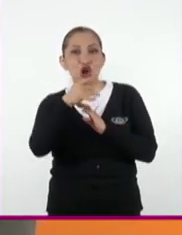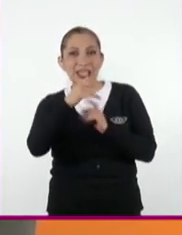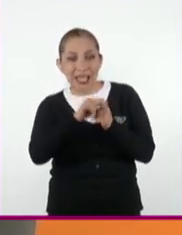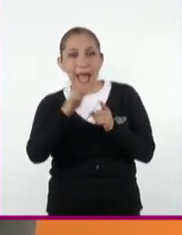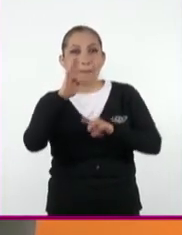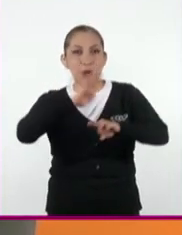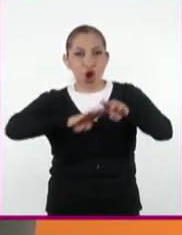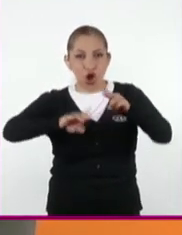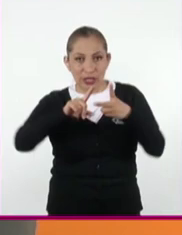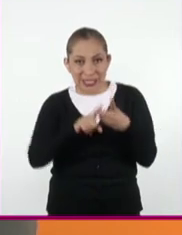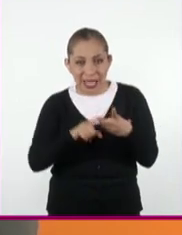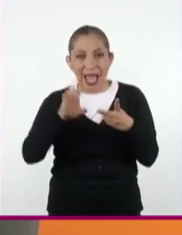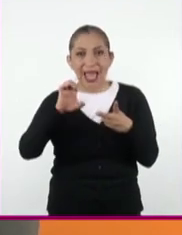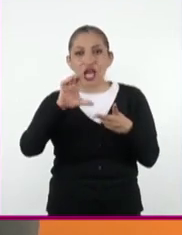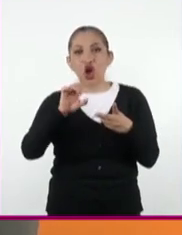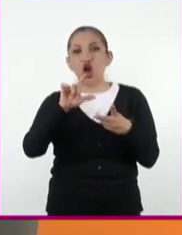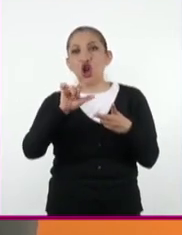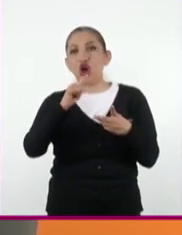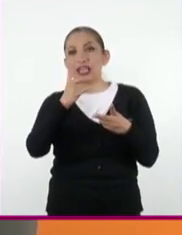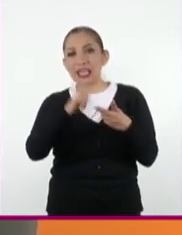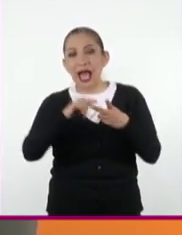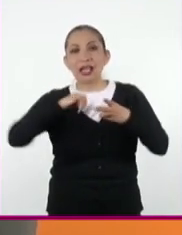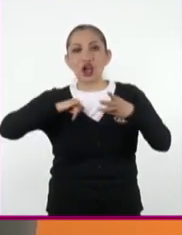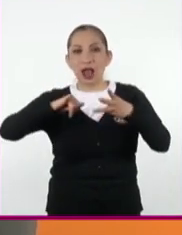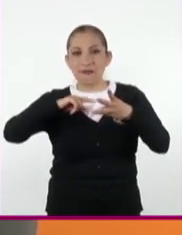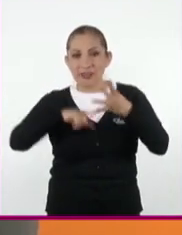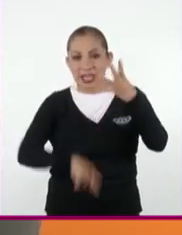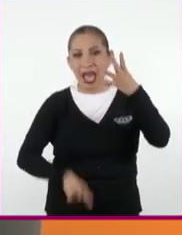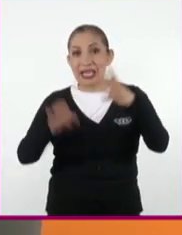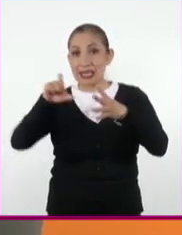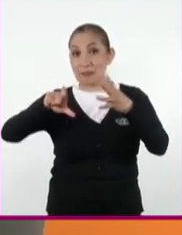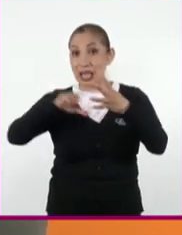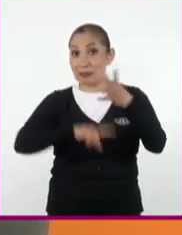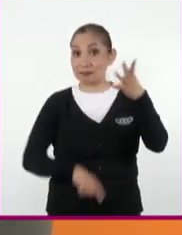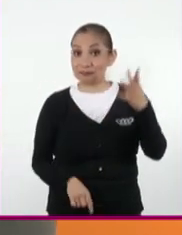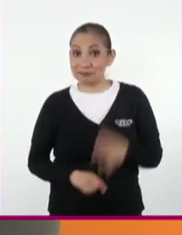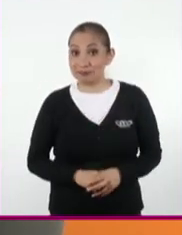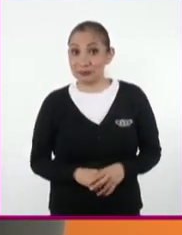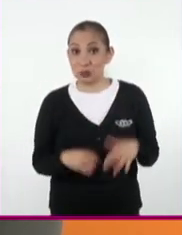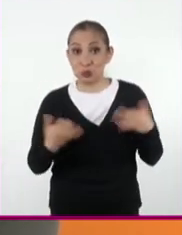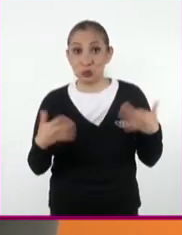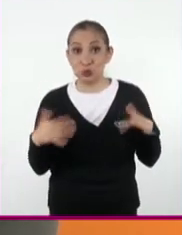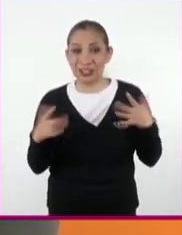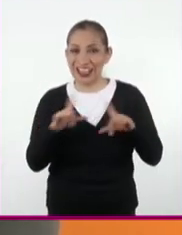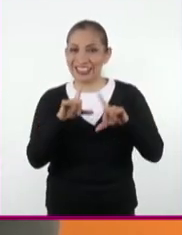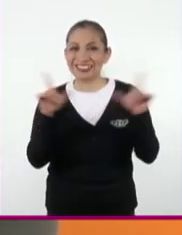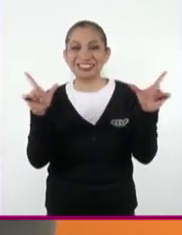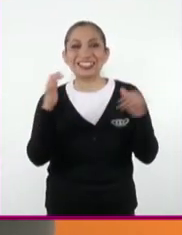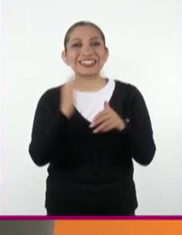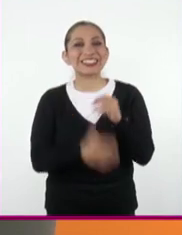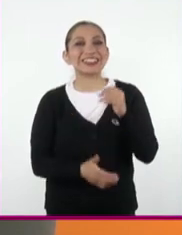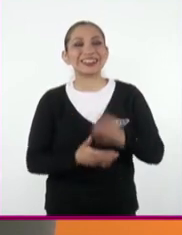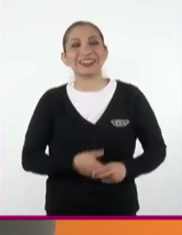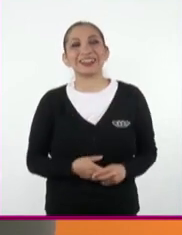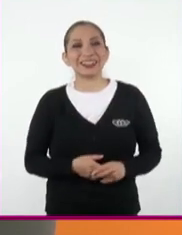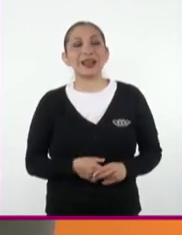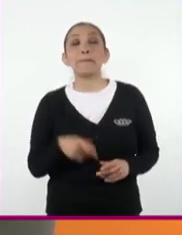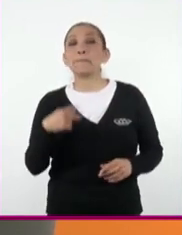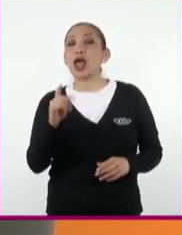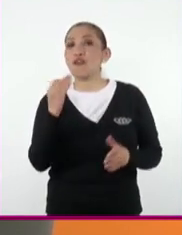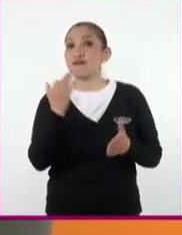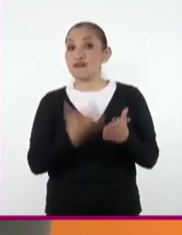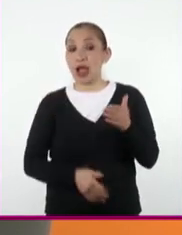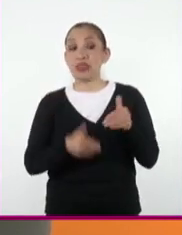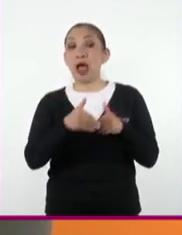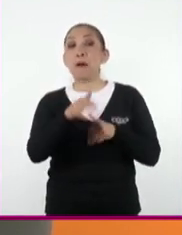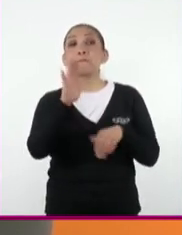biología, ecología, geografía y química. ¡Hm! ¡Listo! ¡Terminamos! Pero aún